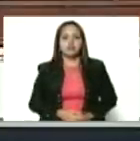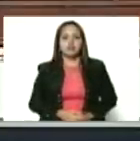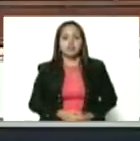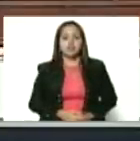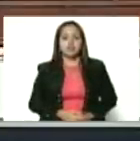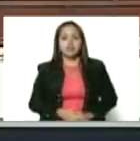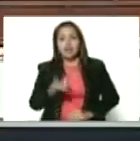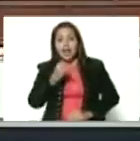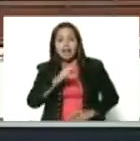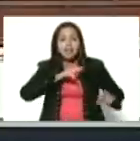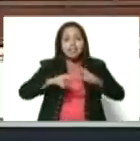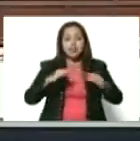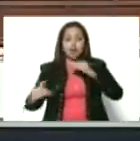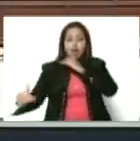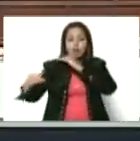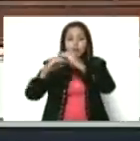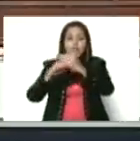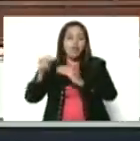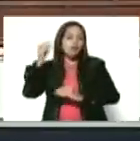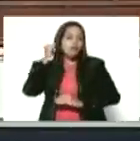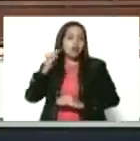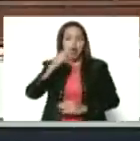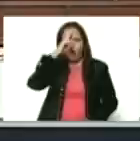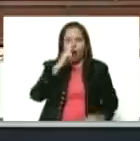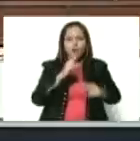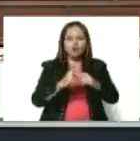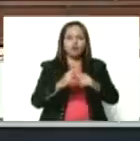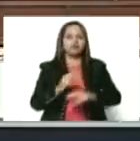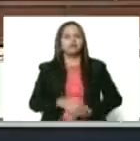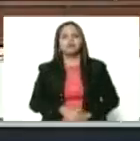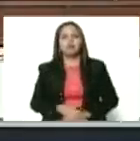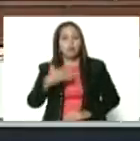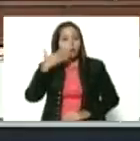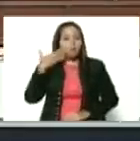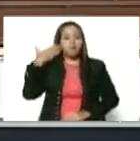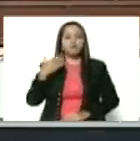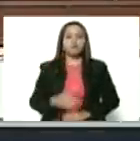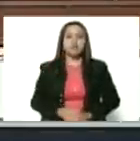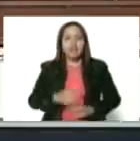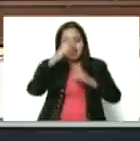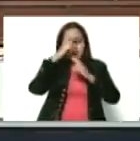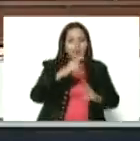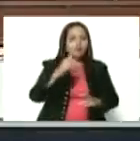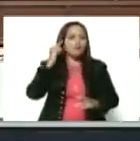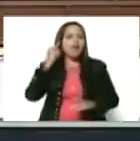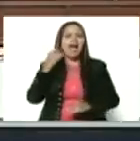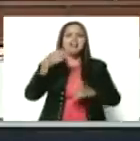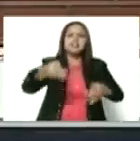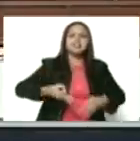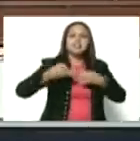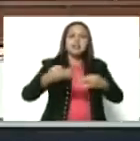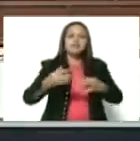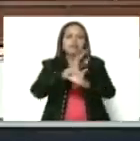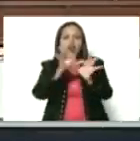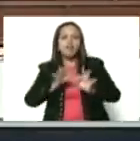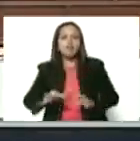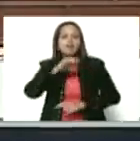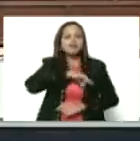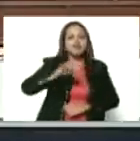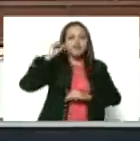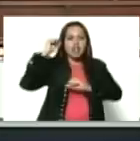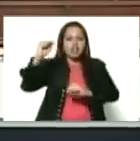feminista de la igualdad, del honor, de la dignidad, del respeto a la mujer, ha sido siempre una causa del